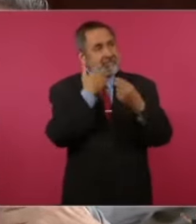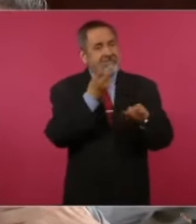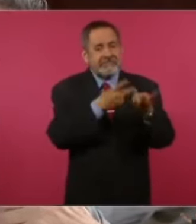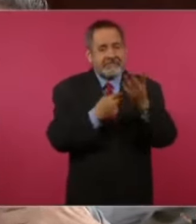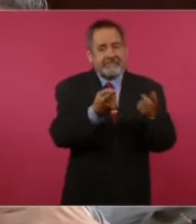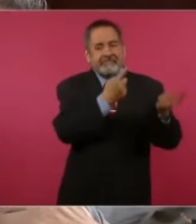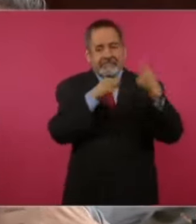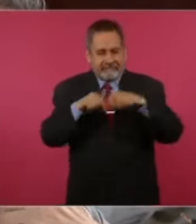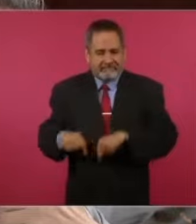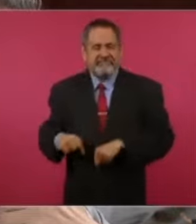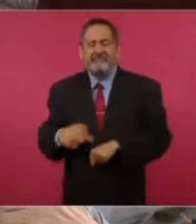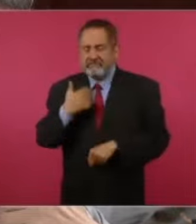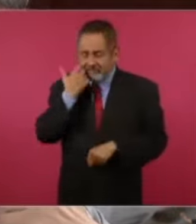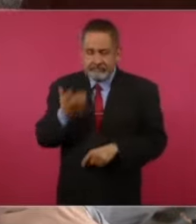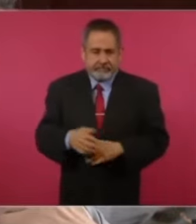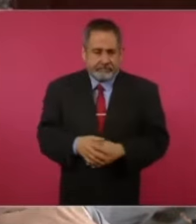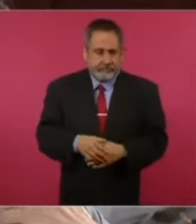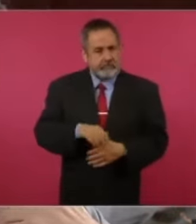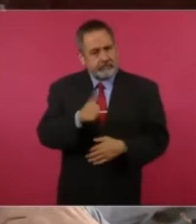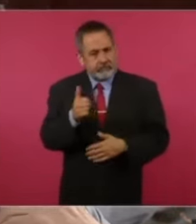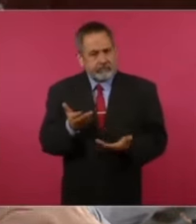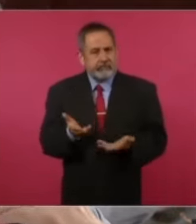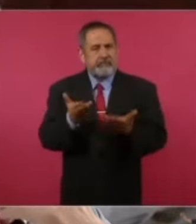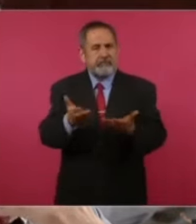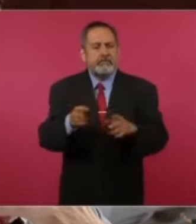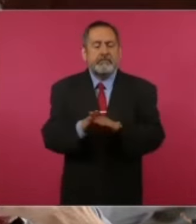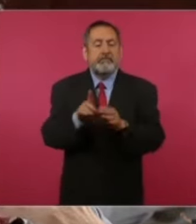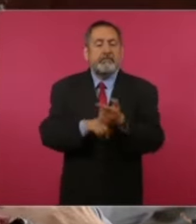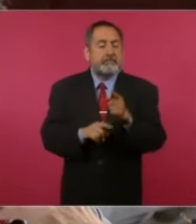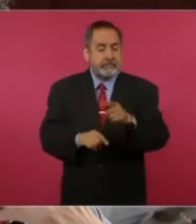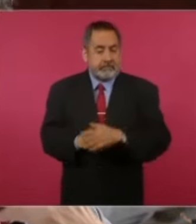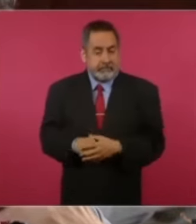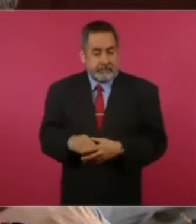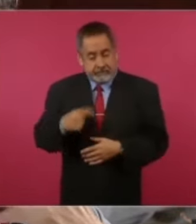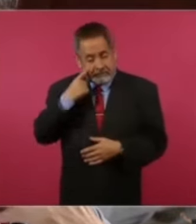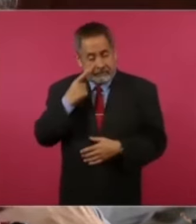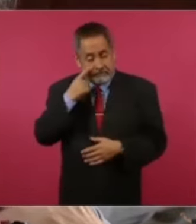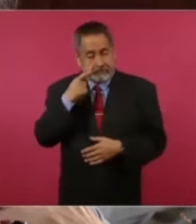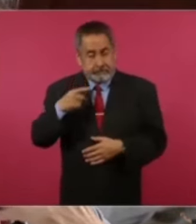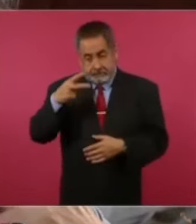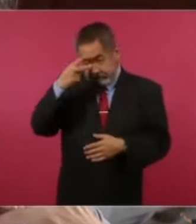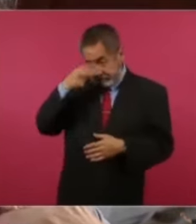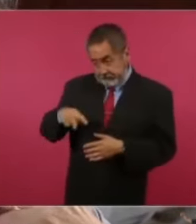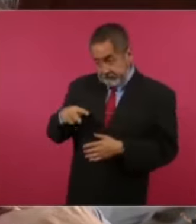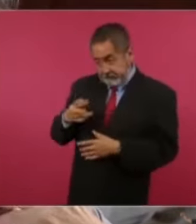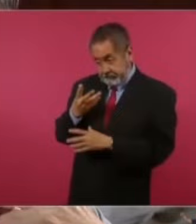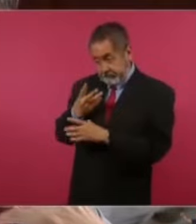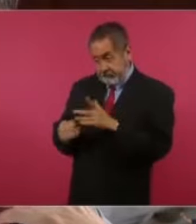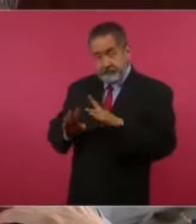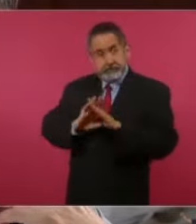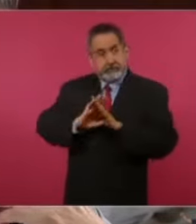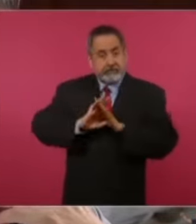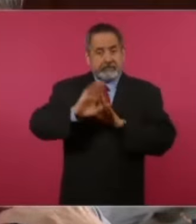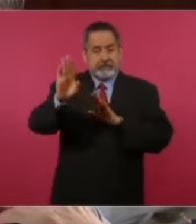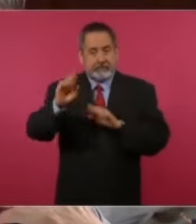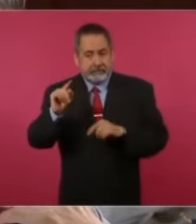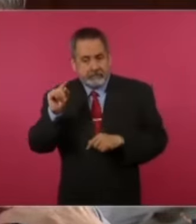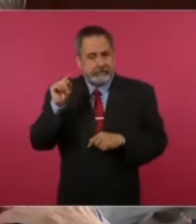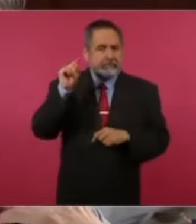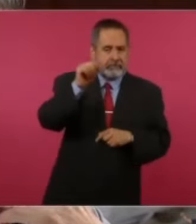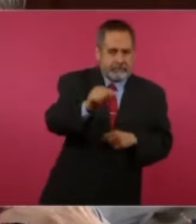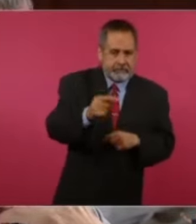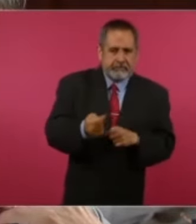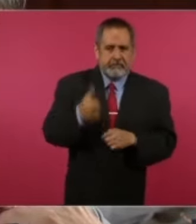Otra de las cosas que también quiero compartir es que es muy común que los mexicanos que se van, se van como turistas.